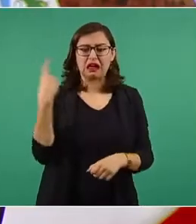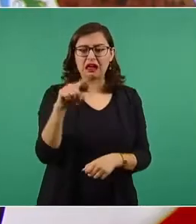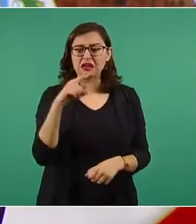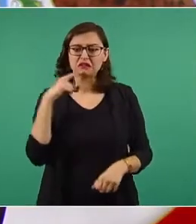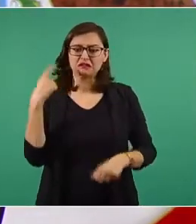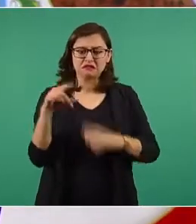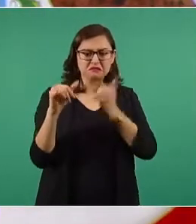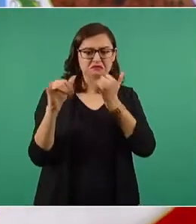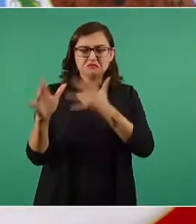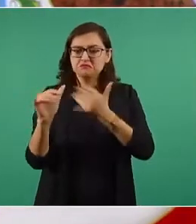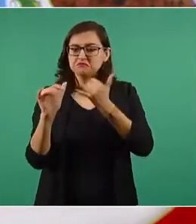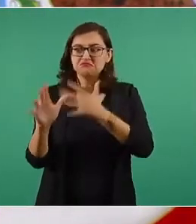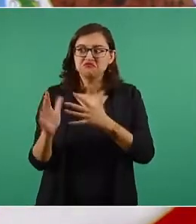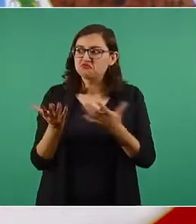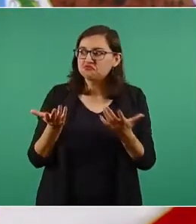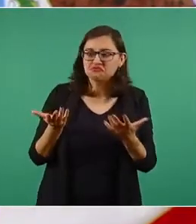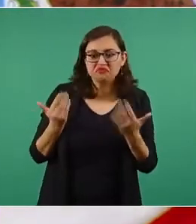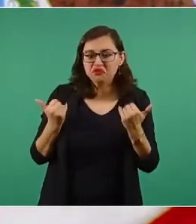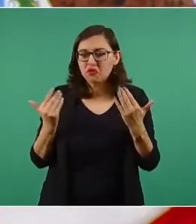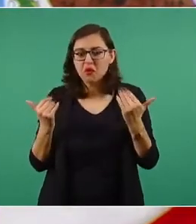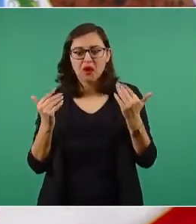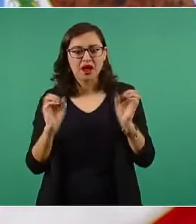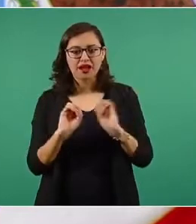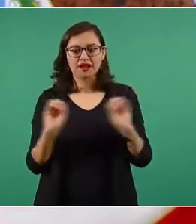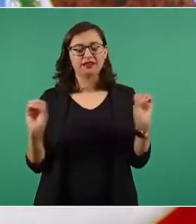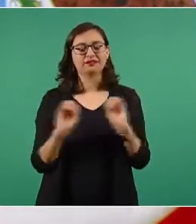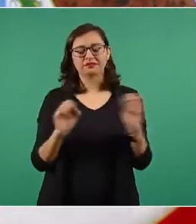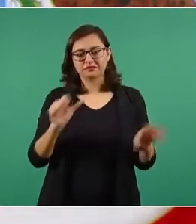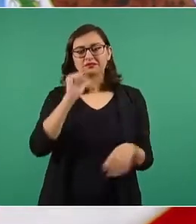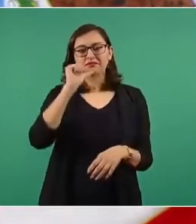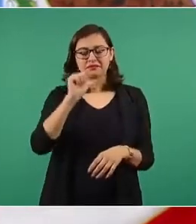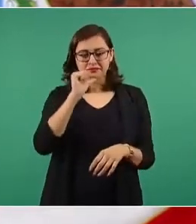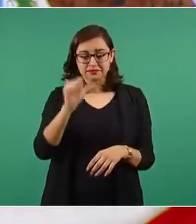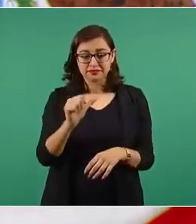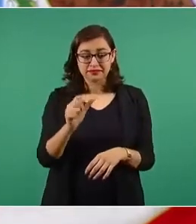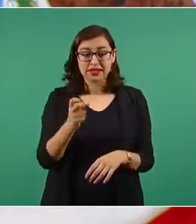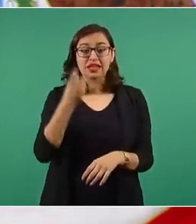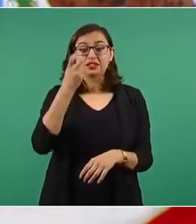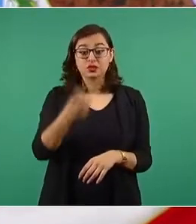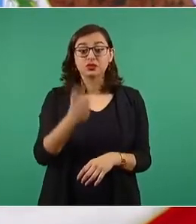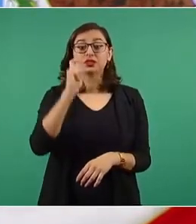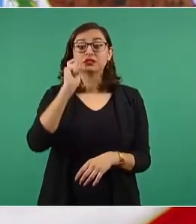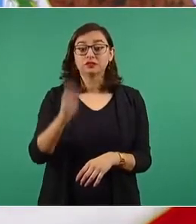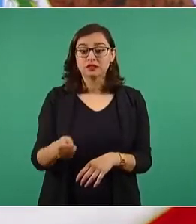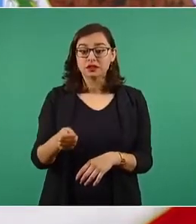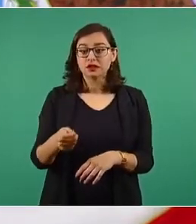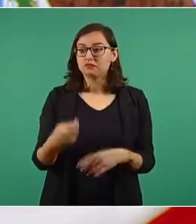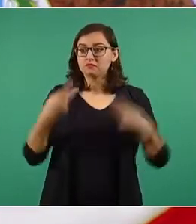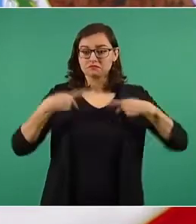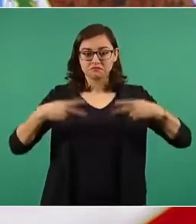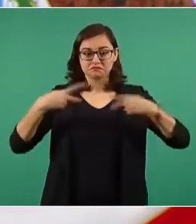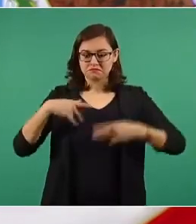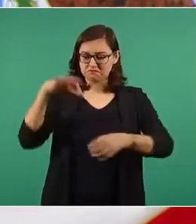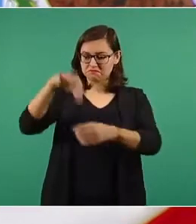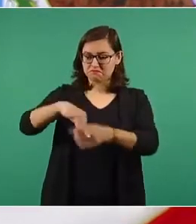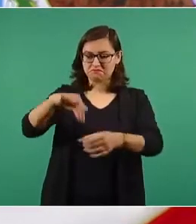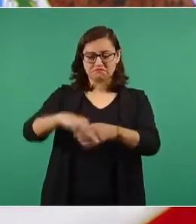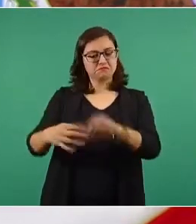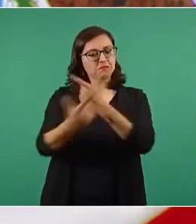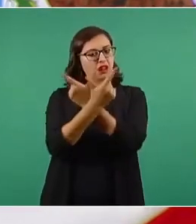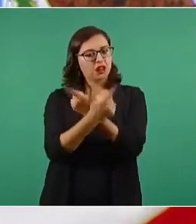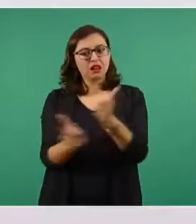en las plazas de la República. Se han garantizado libertades plenas